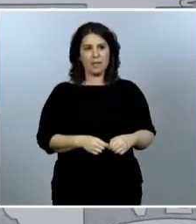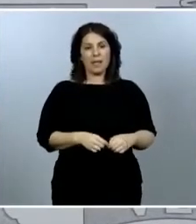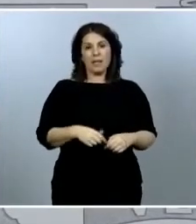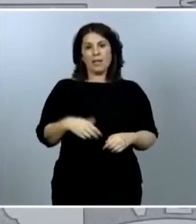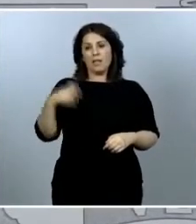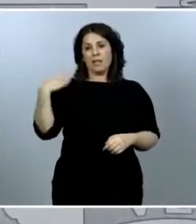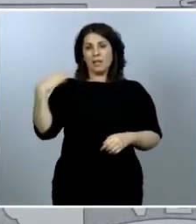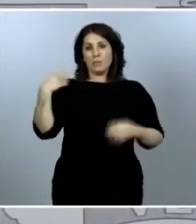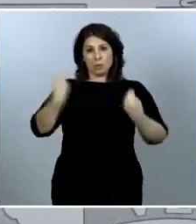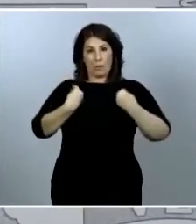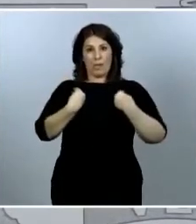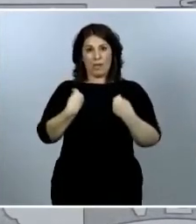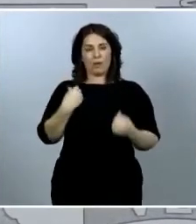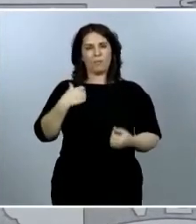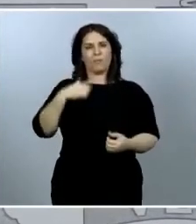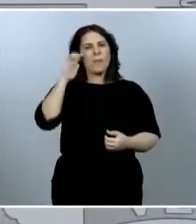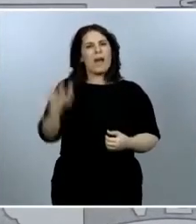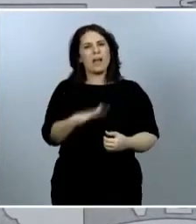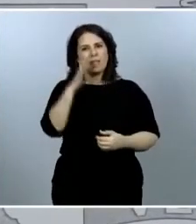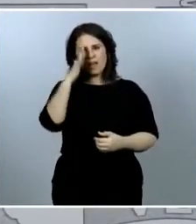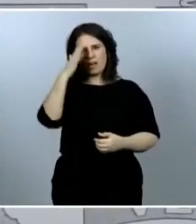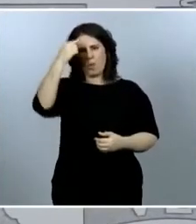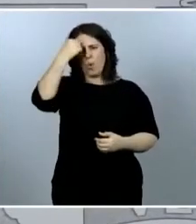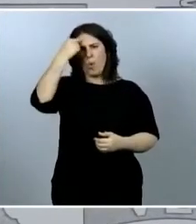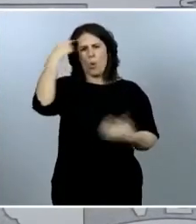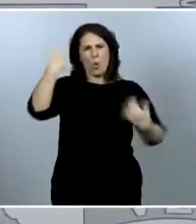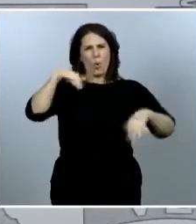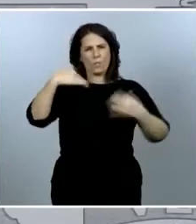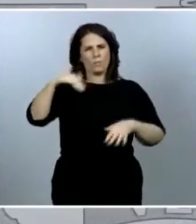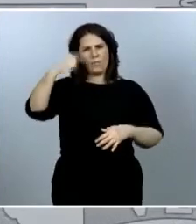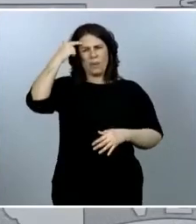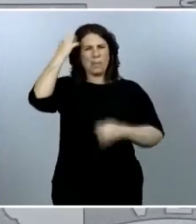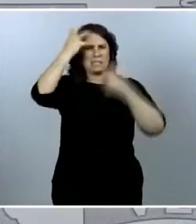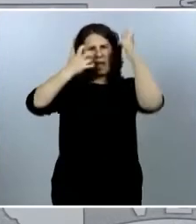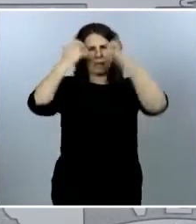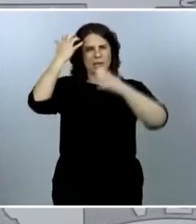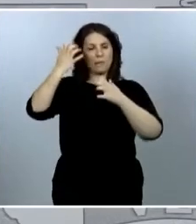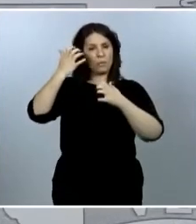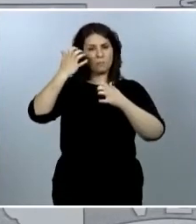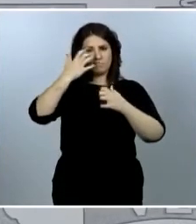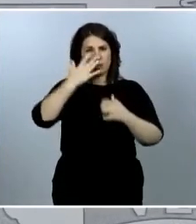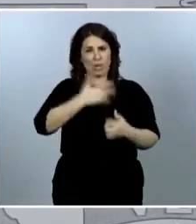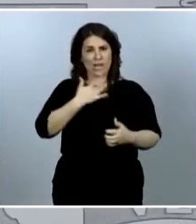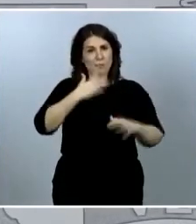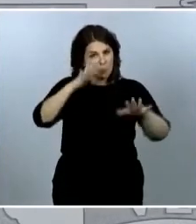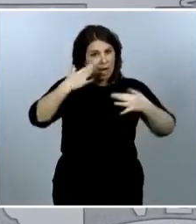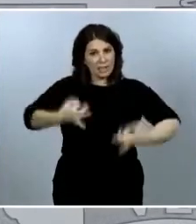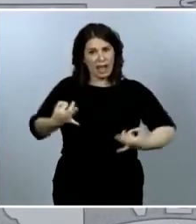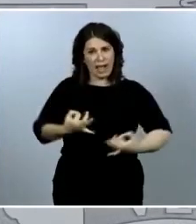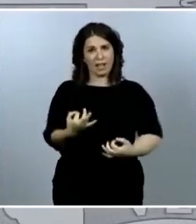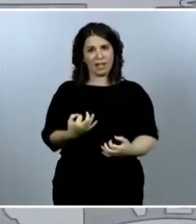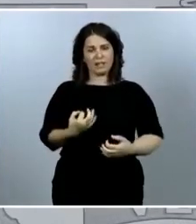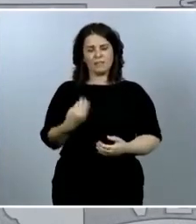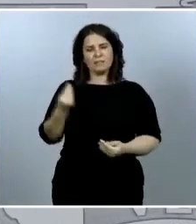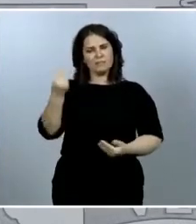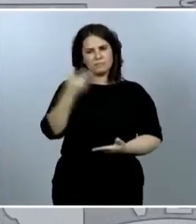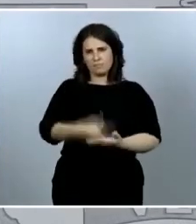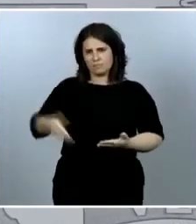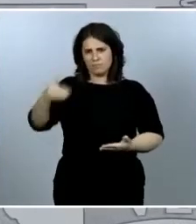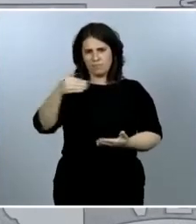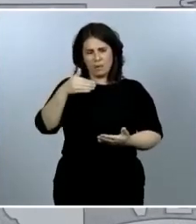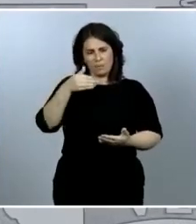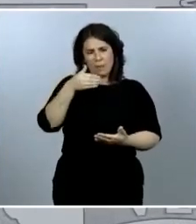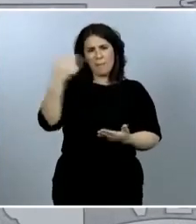pero, desgraciadamente, ha sido muy real. Las miles de vidas perdidas han sido, desgraciadamente, reales. También